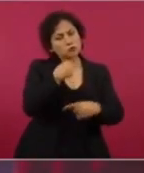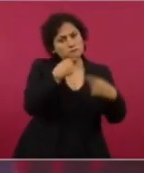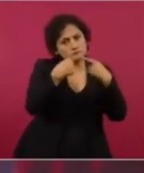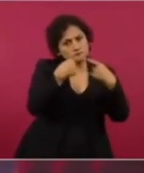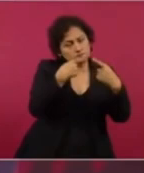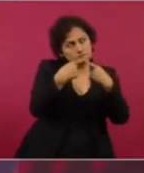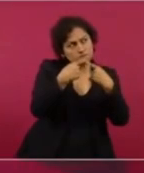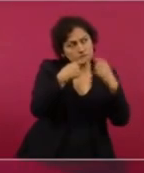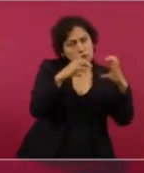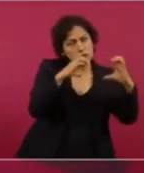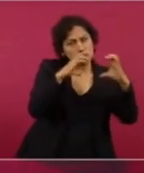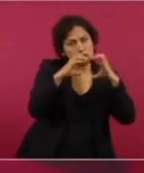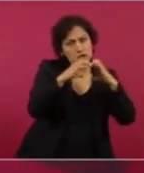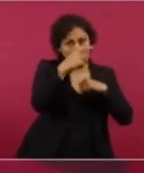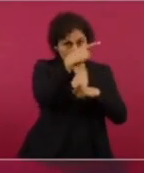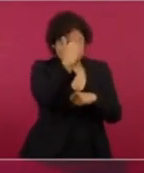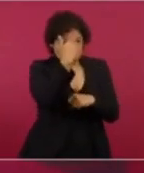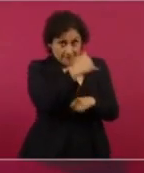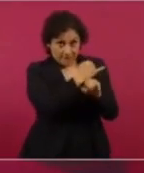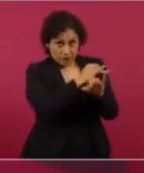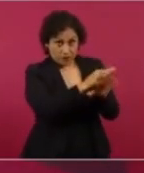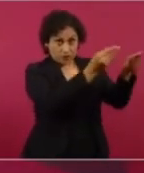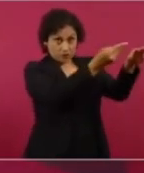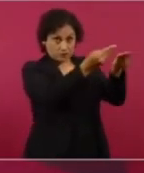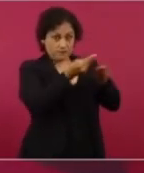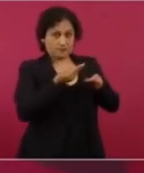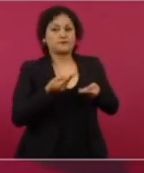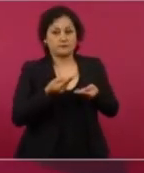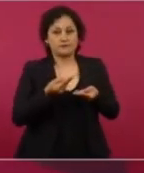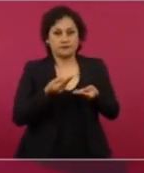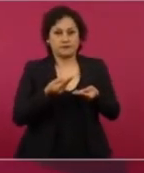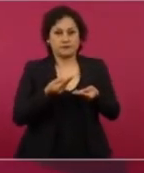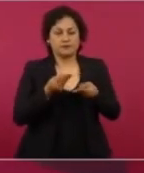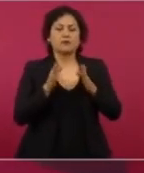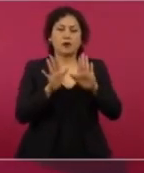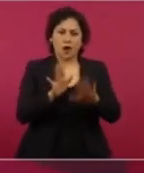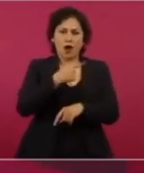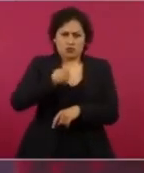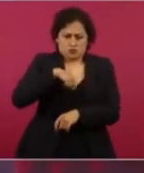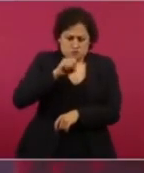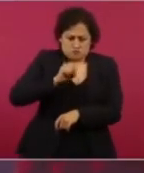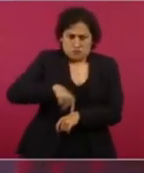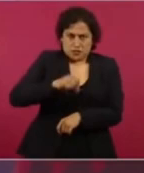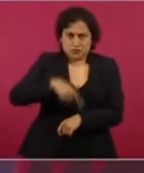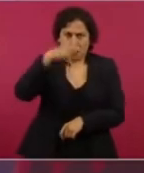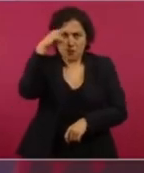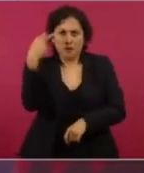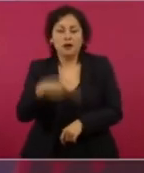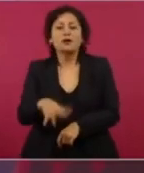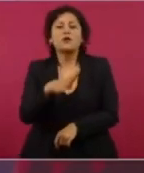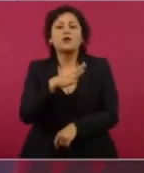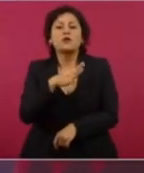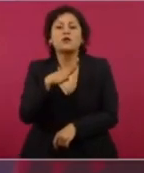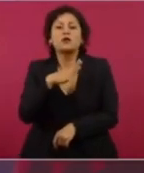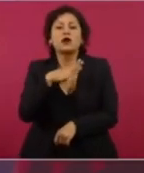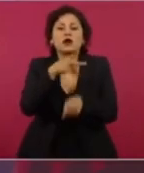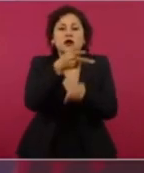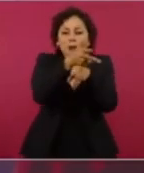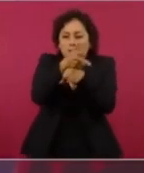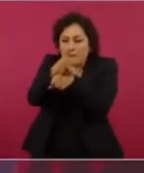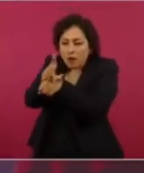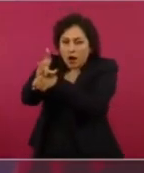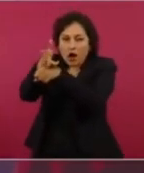mándenos la información y nosotros tenemos equipos para